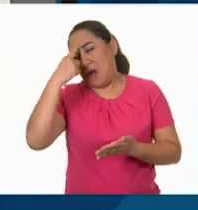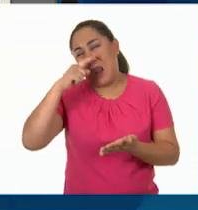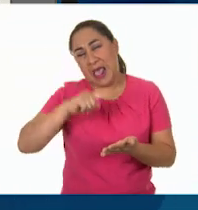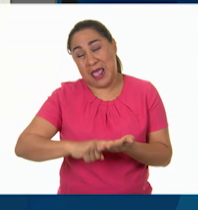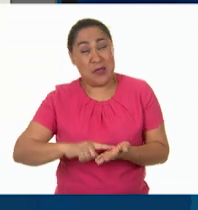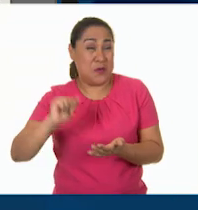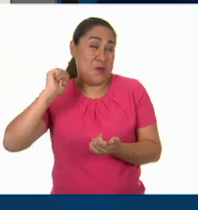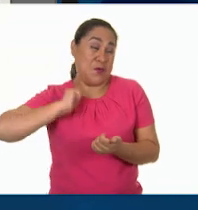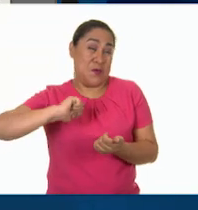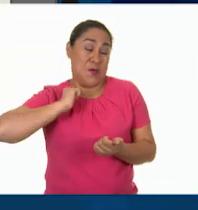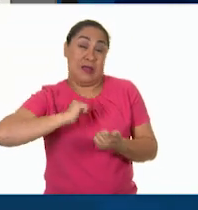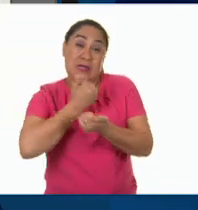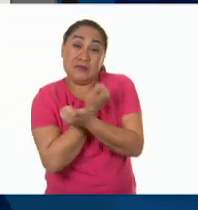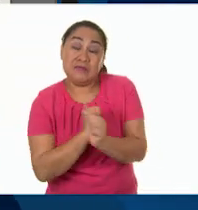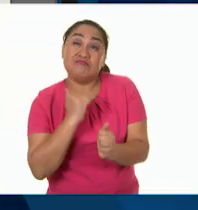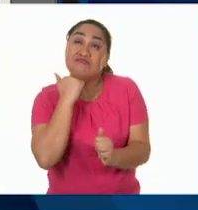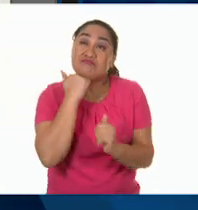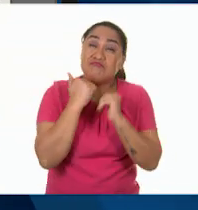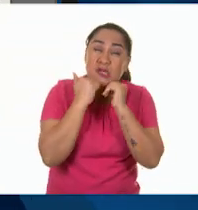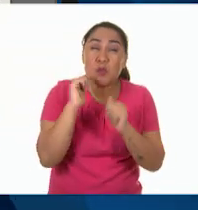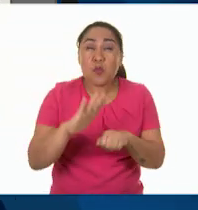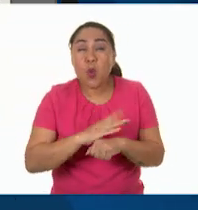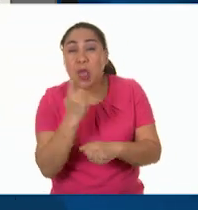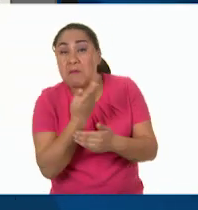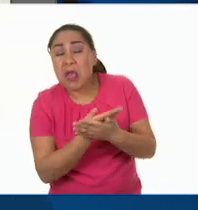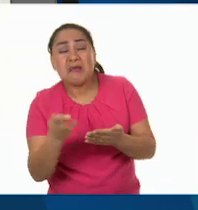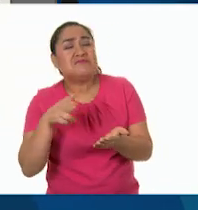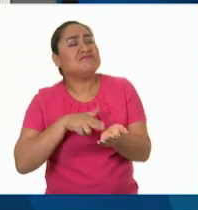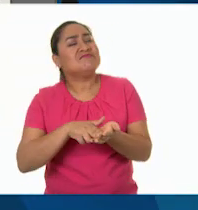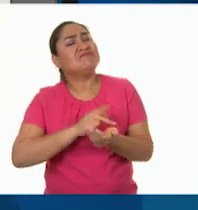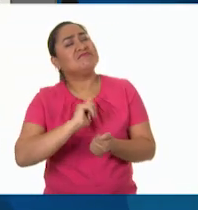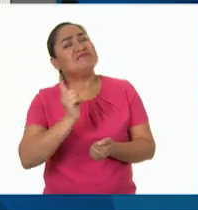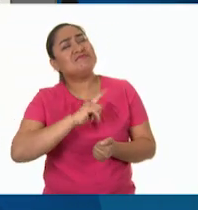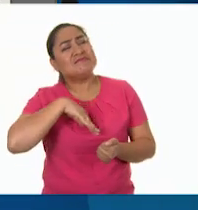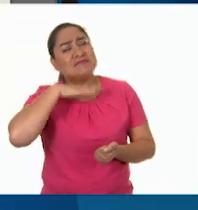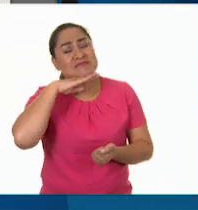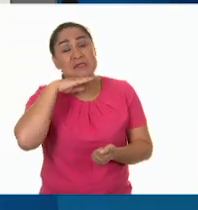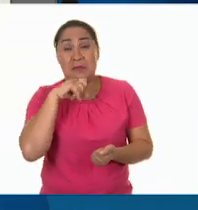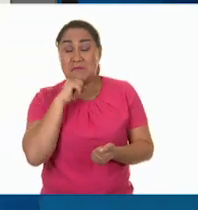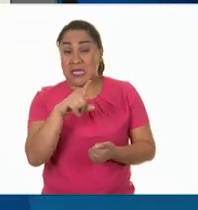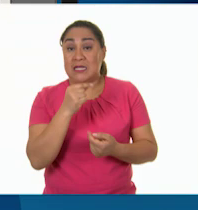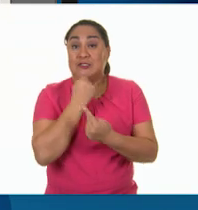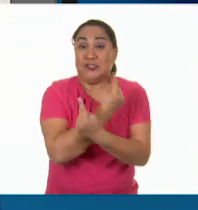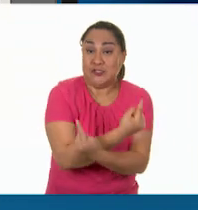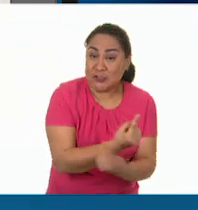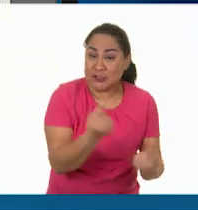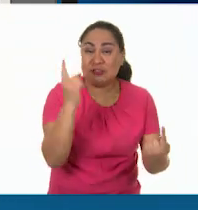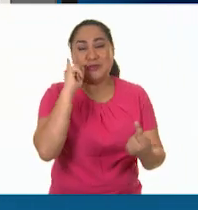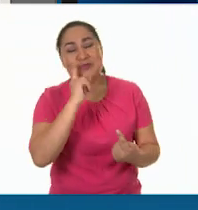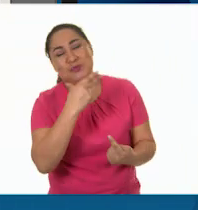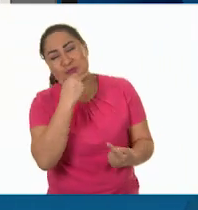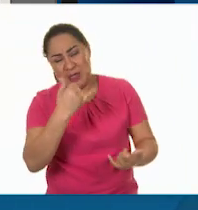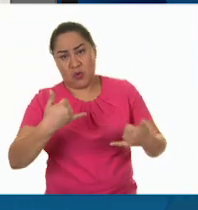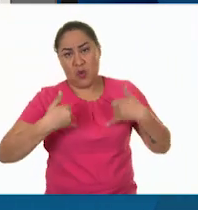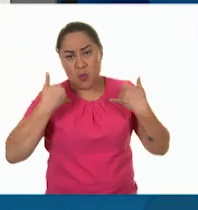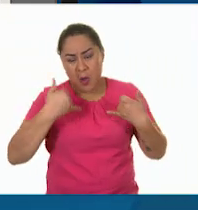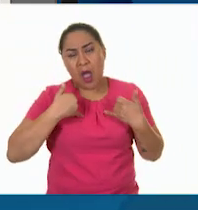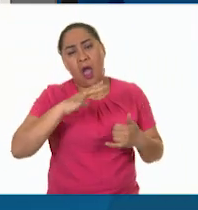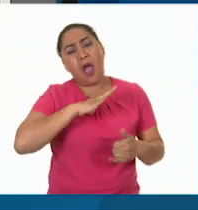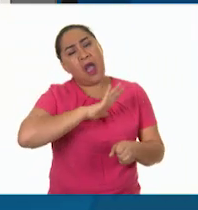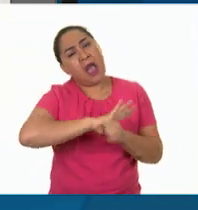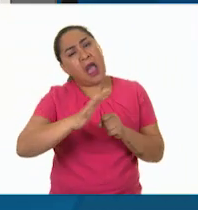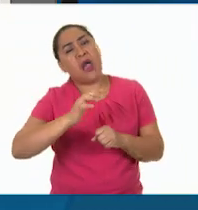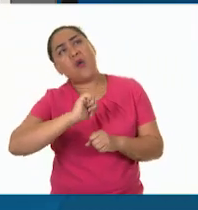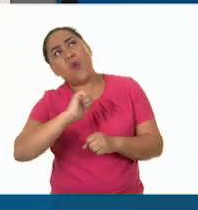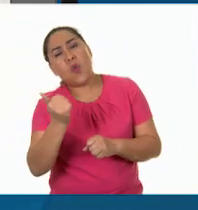ese entonces se aburrieran porque las imágenes estuvieran en blanco y negro. Además, los niños, niñas y adolescentes podían acceder a otras fuentes de